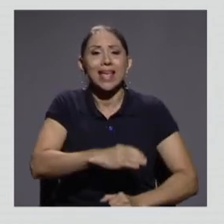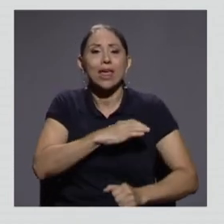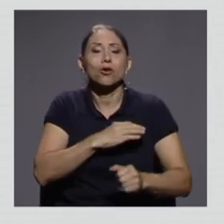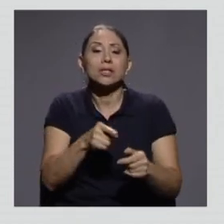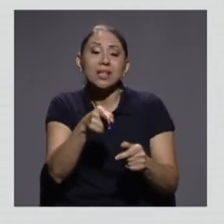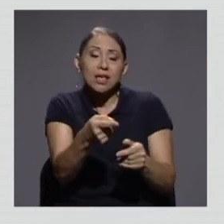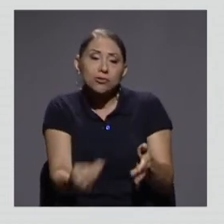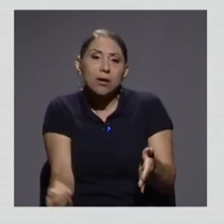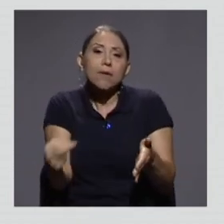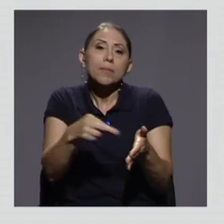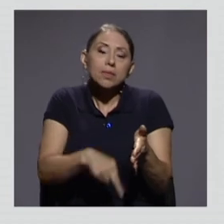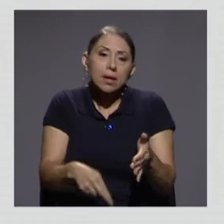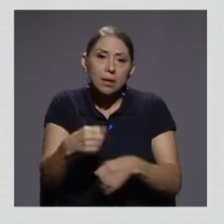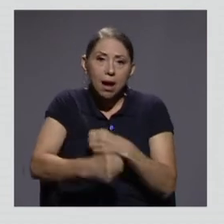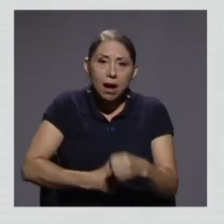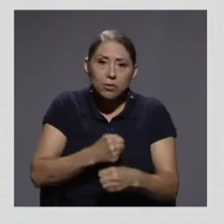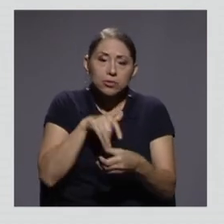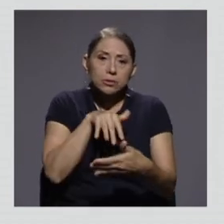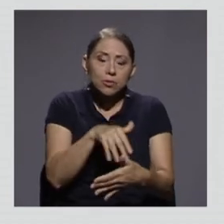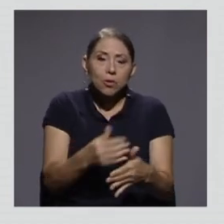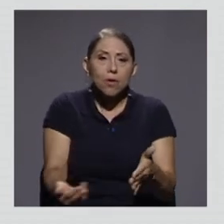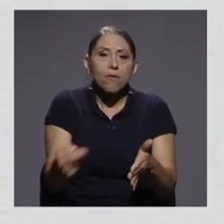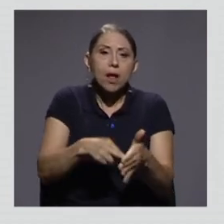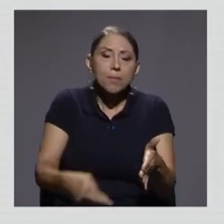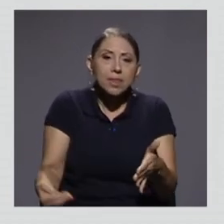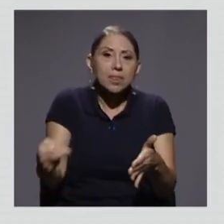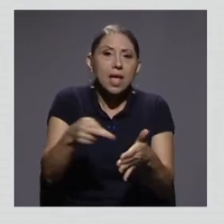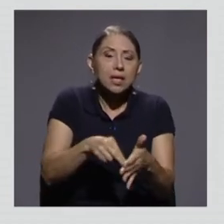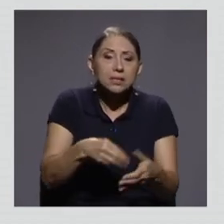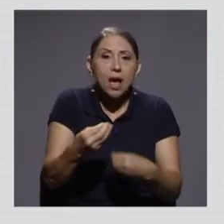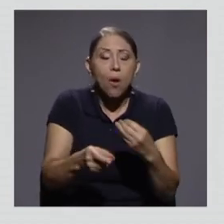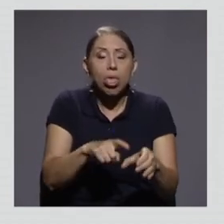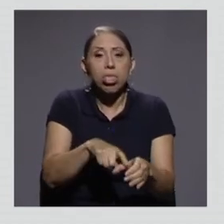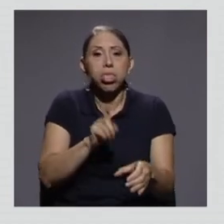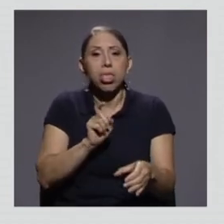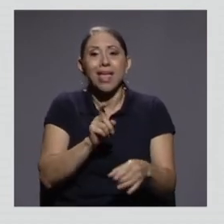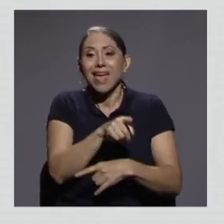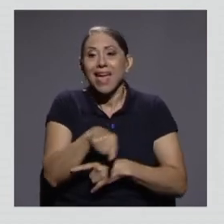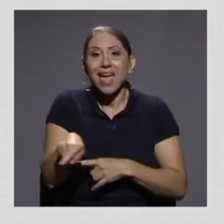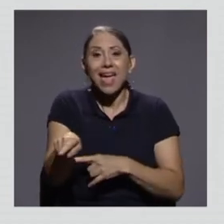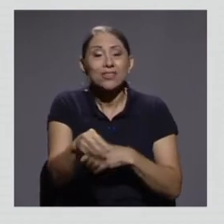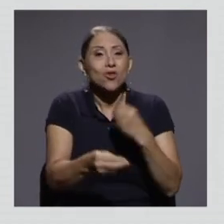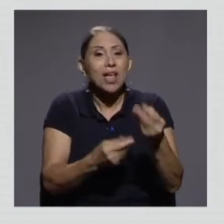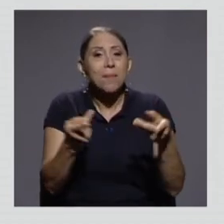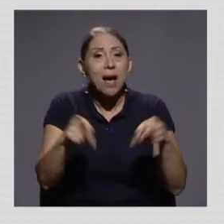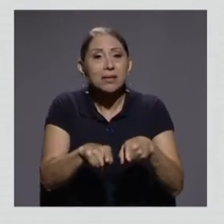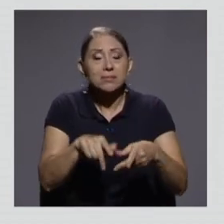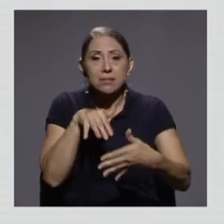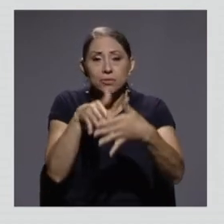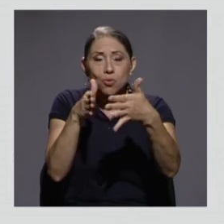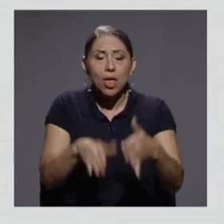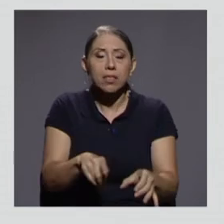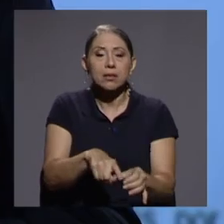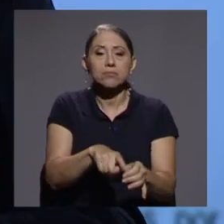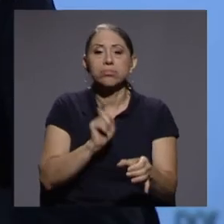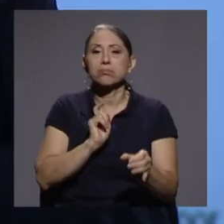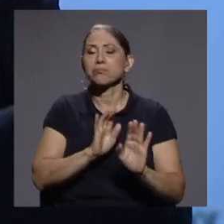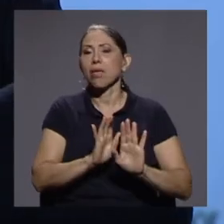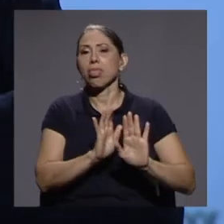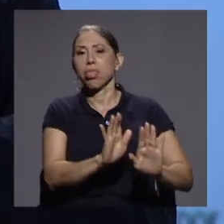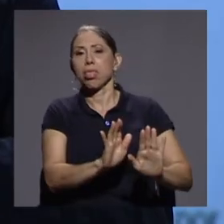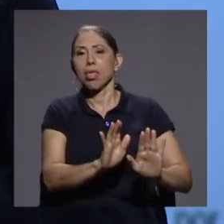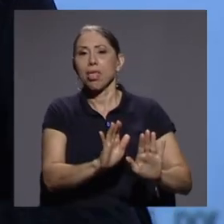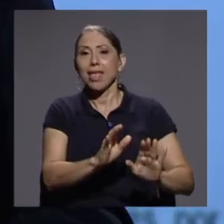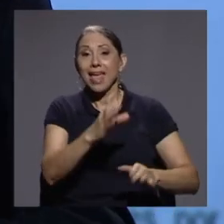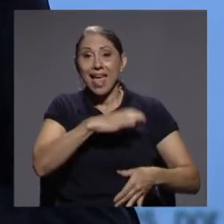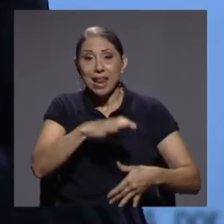los cuales son factores detonantes de la exclusión educativa. Es decir, tenemos un conjunto de elementos que se